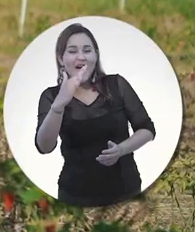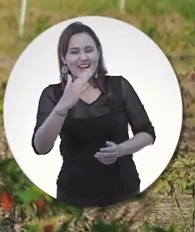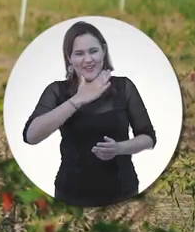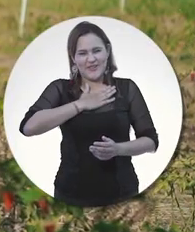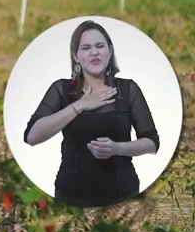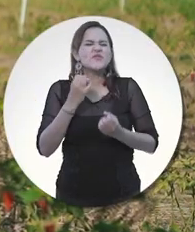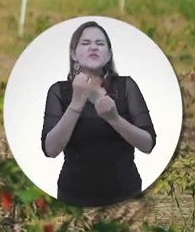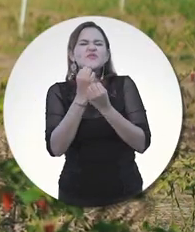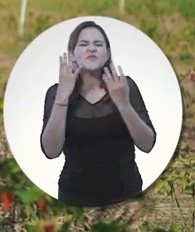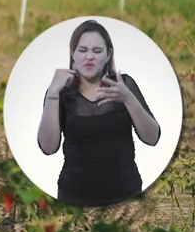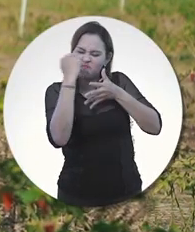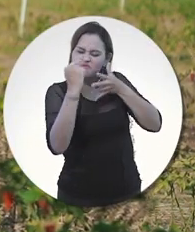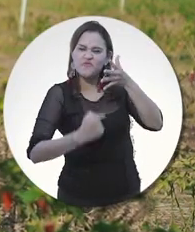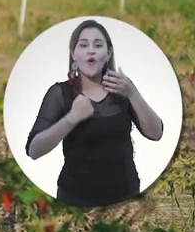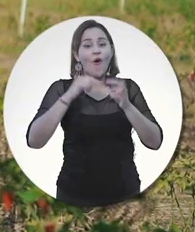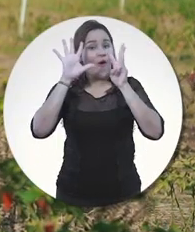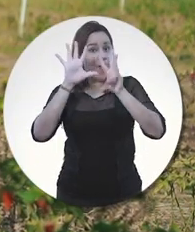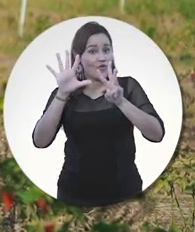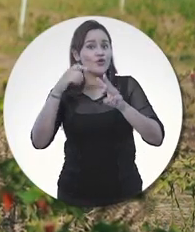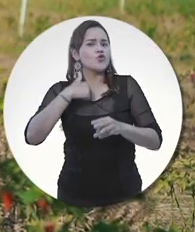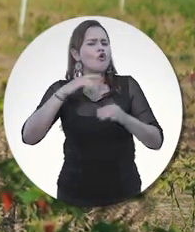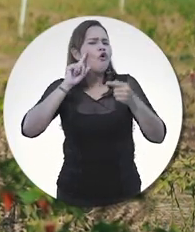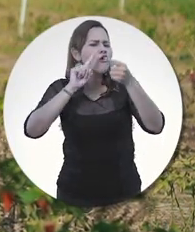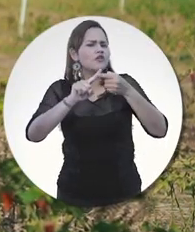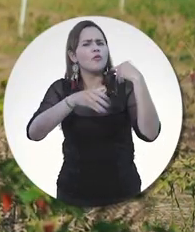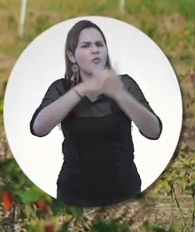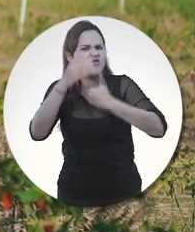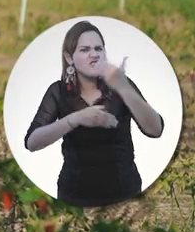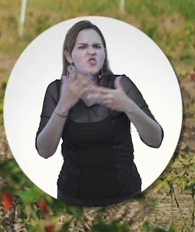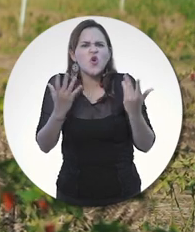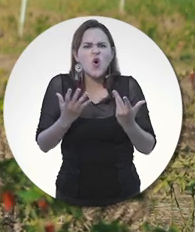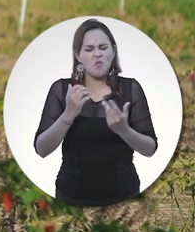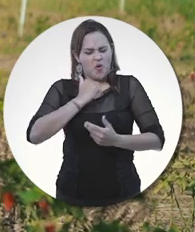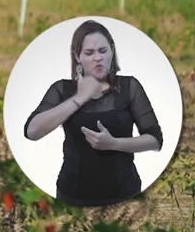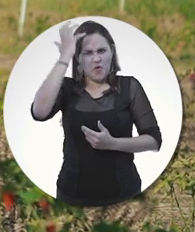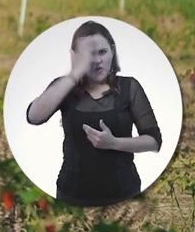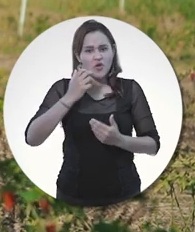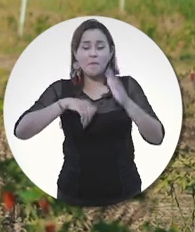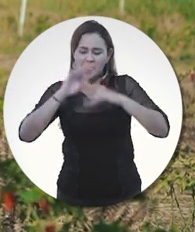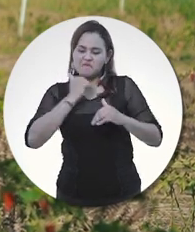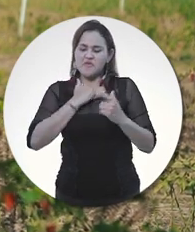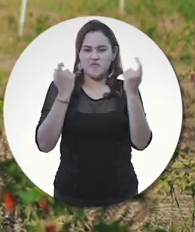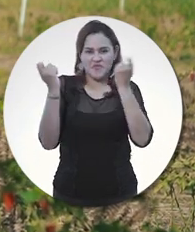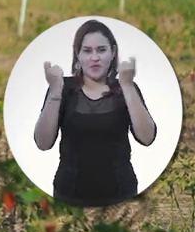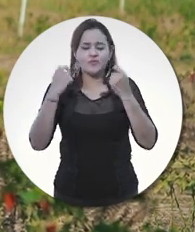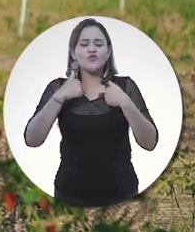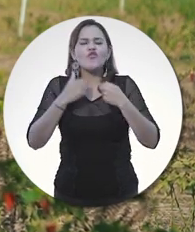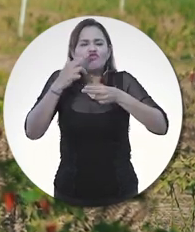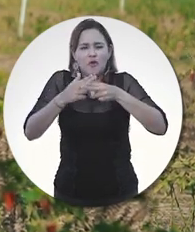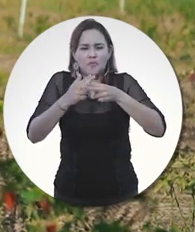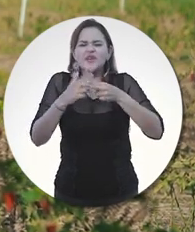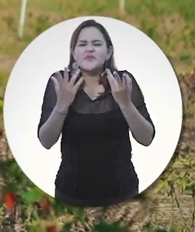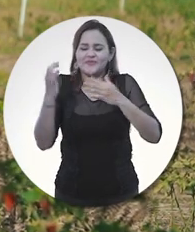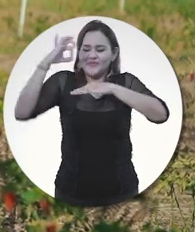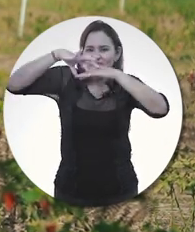Hola, soy el factor número 8, procesos de autoavaluación y autorregulación, pero puedes llamarme Siembra. Será para mí un